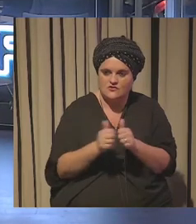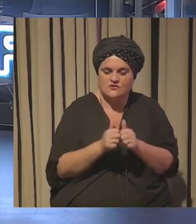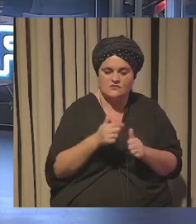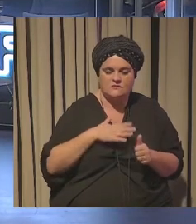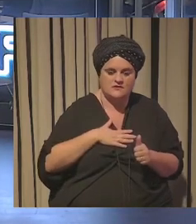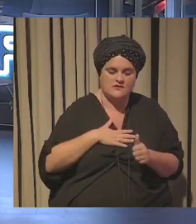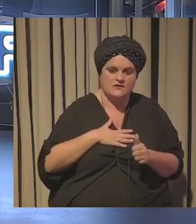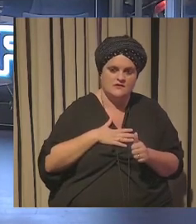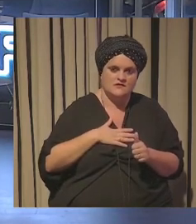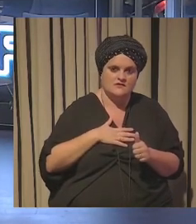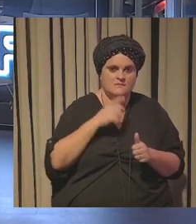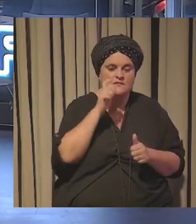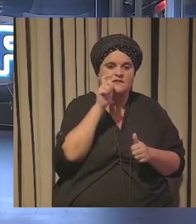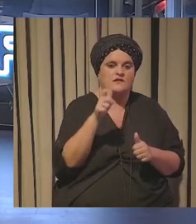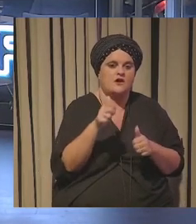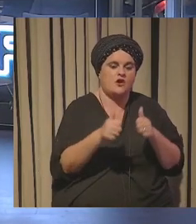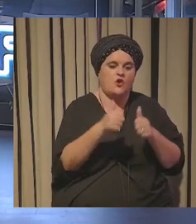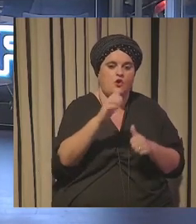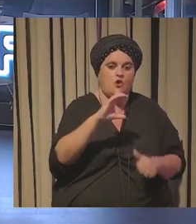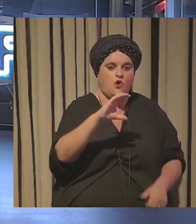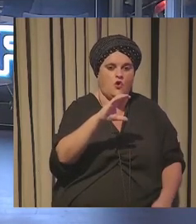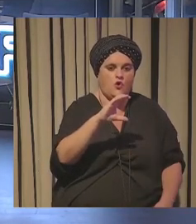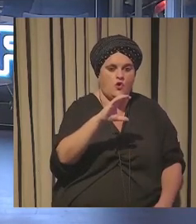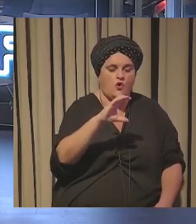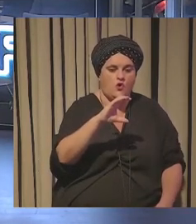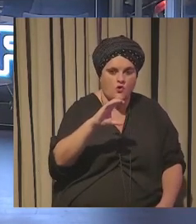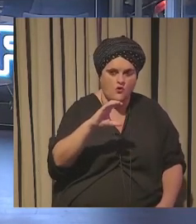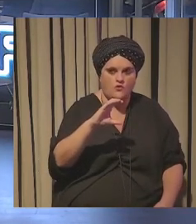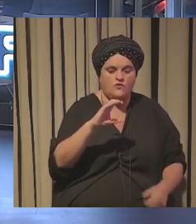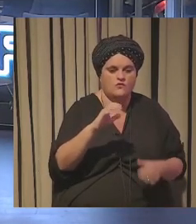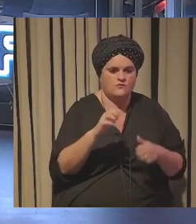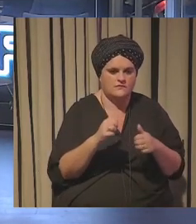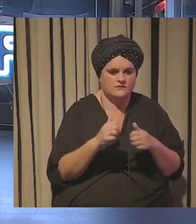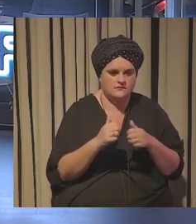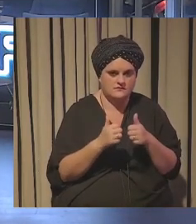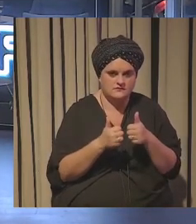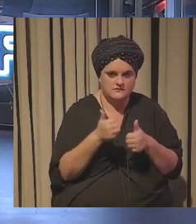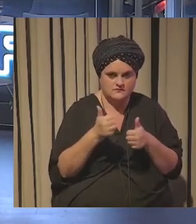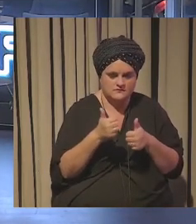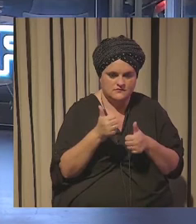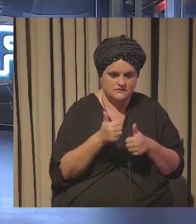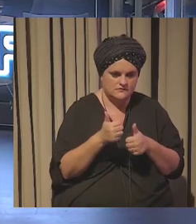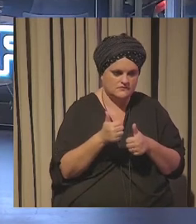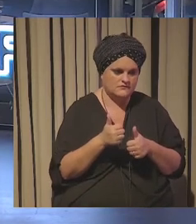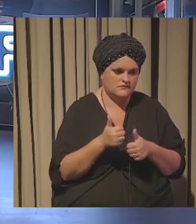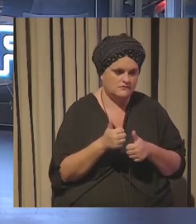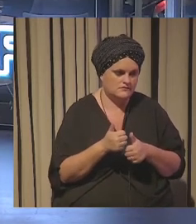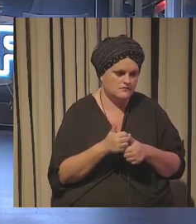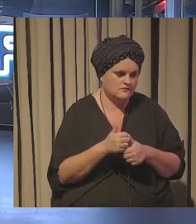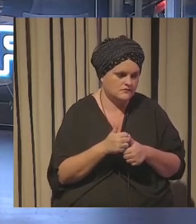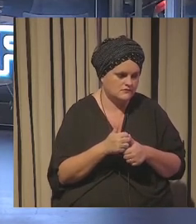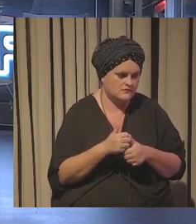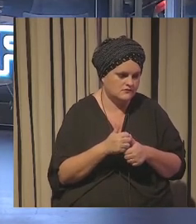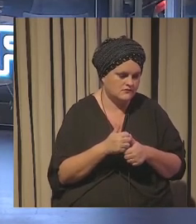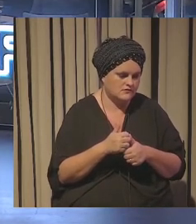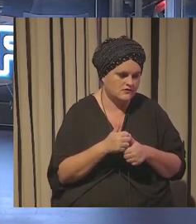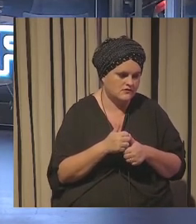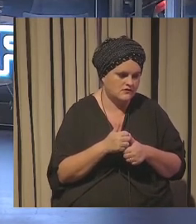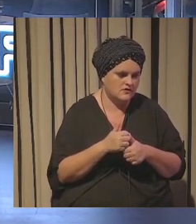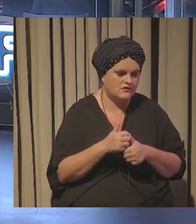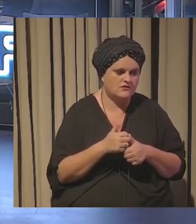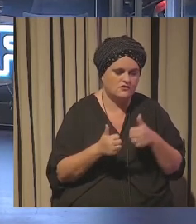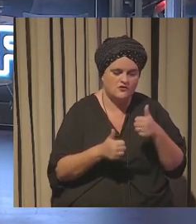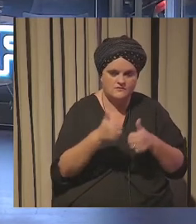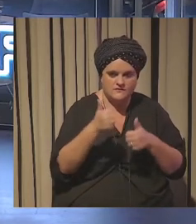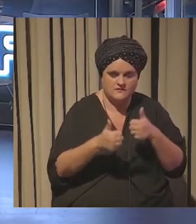competitividad es decir una doble O a la competitividad creo que y uniendo creo que es un acierto y felicitando a Innovasque por su iniciativa en